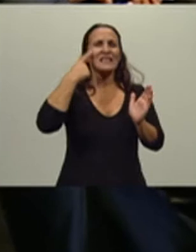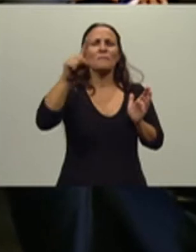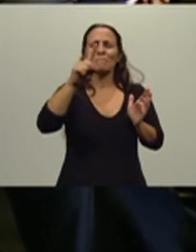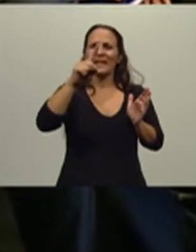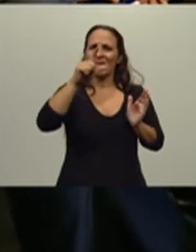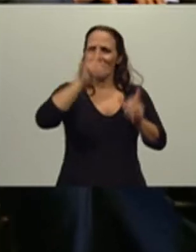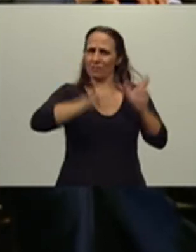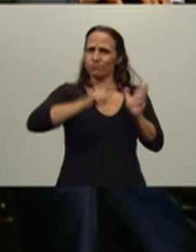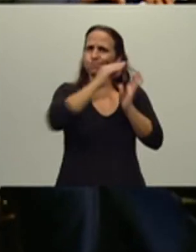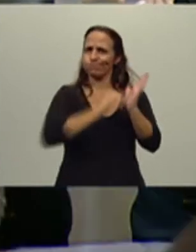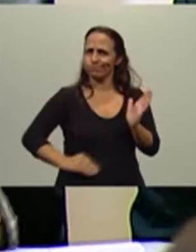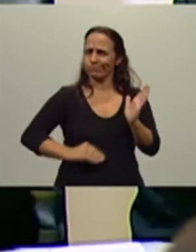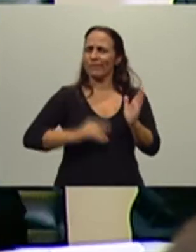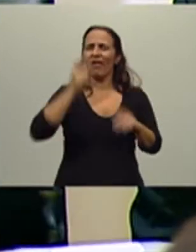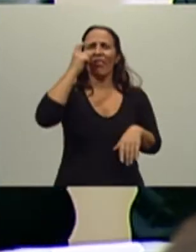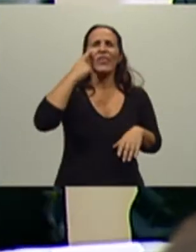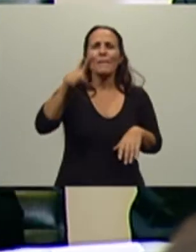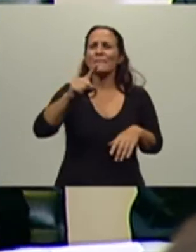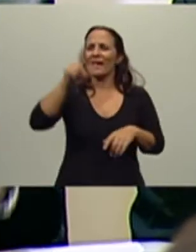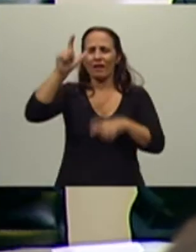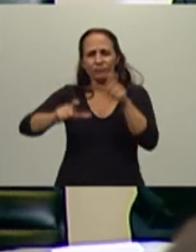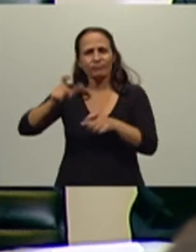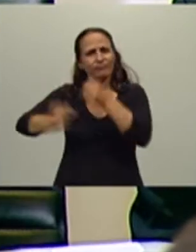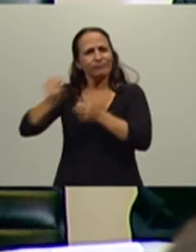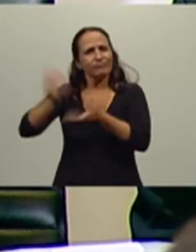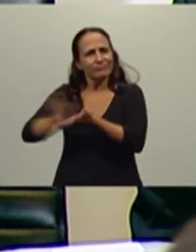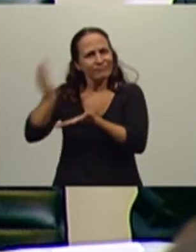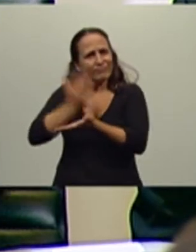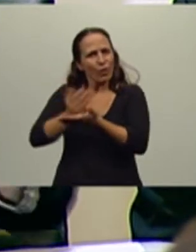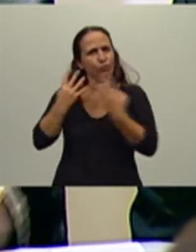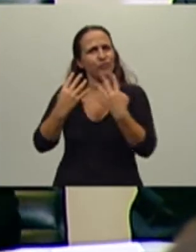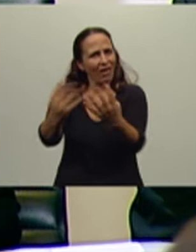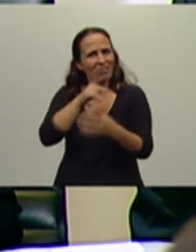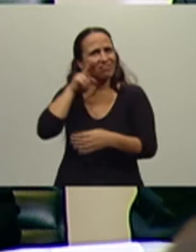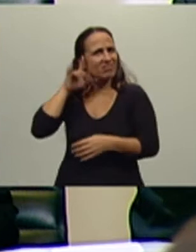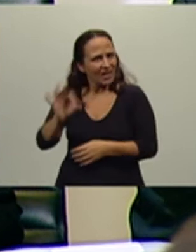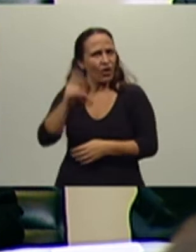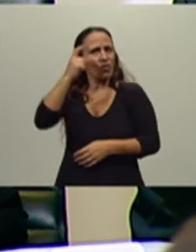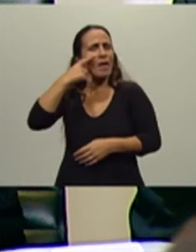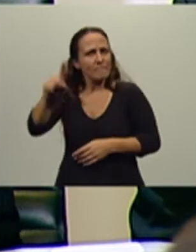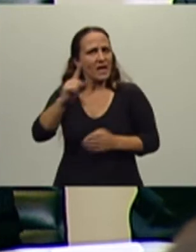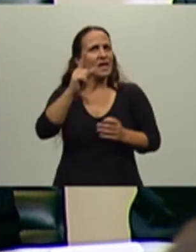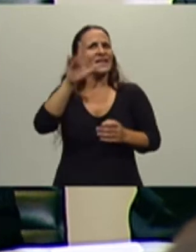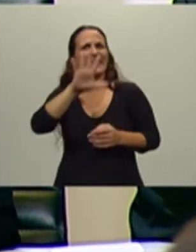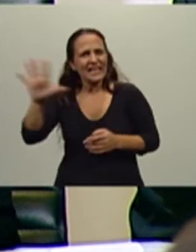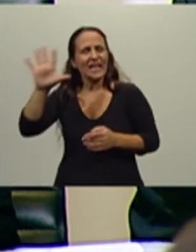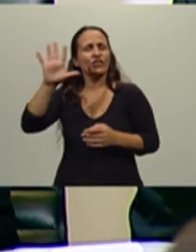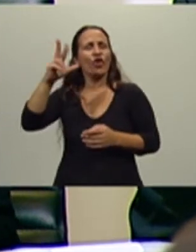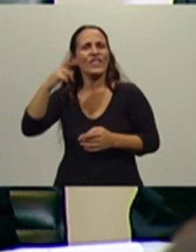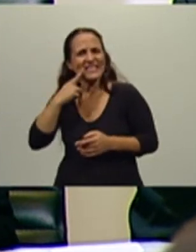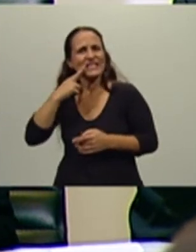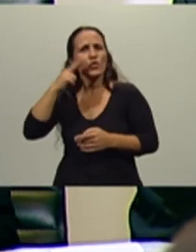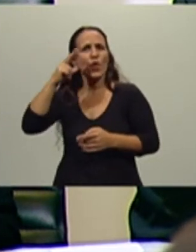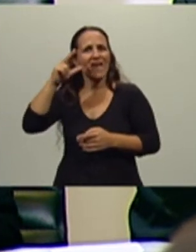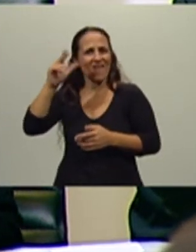productores de trigo, para ser más exactos, 10.519